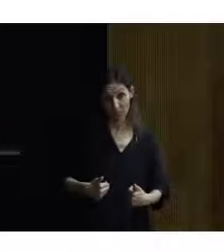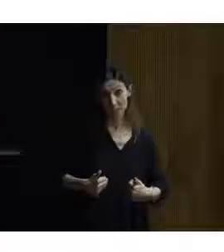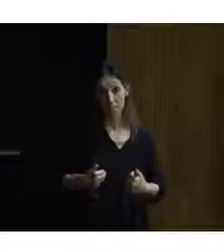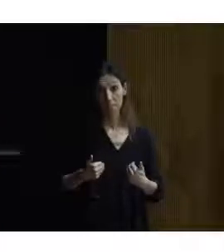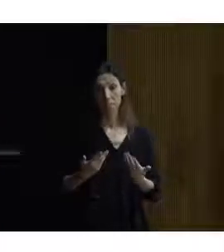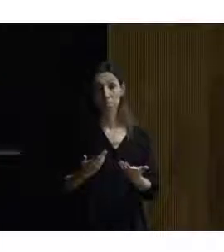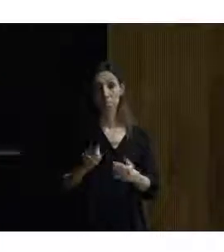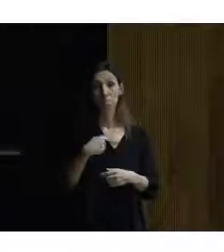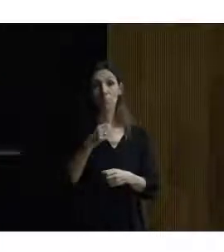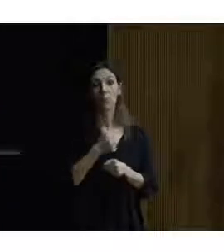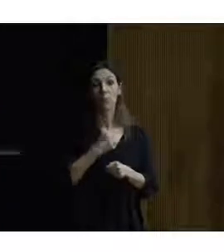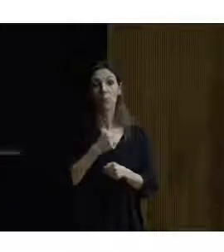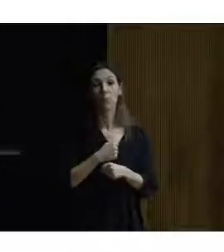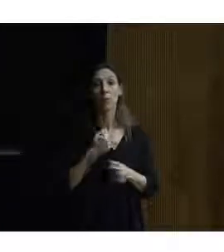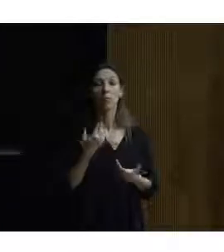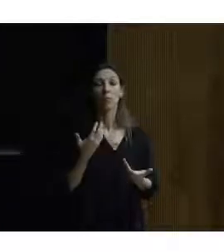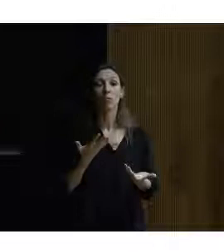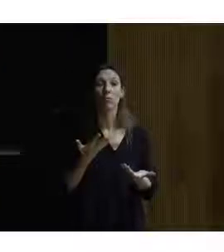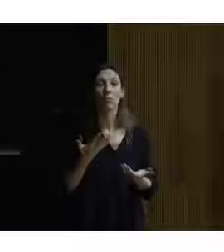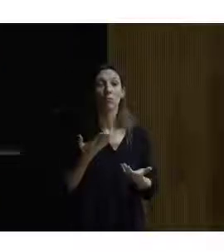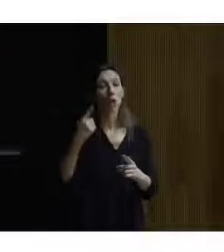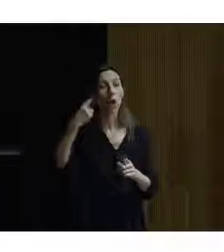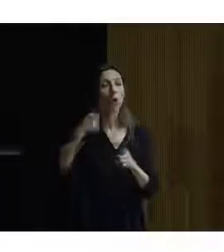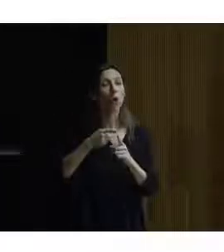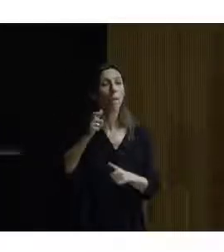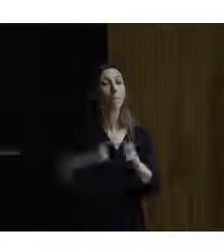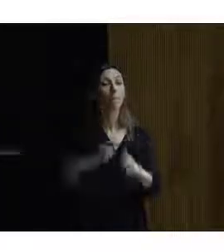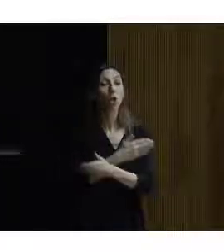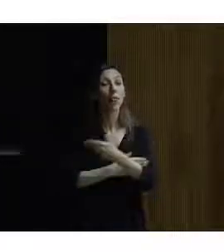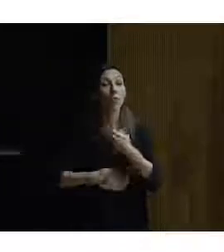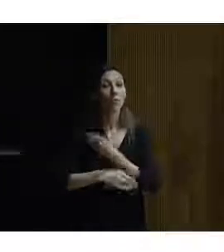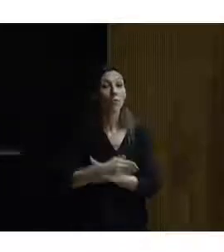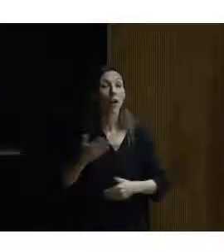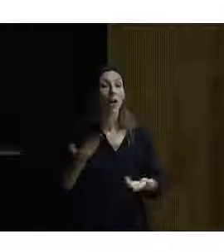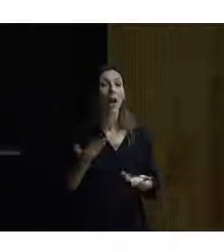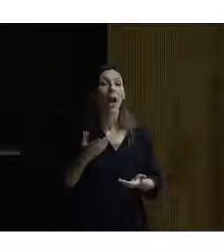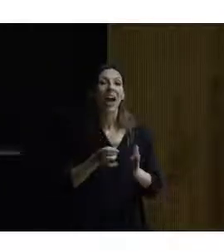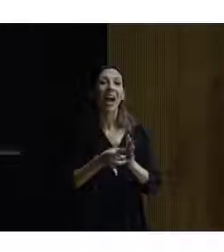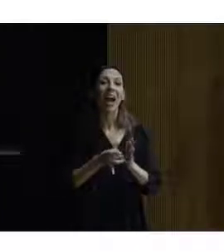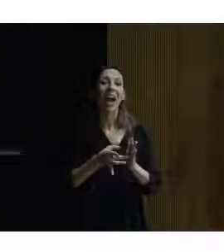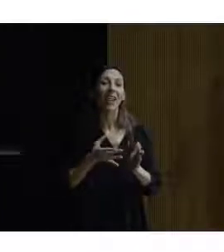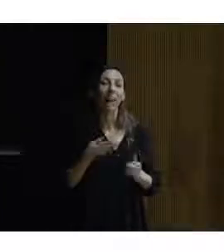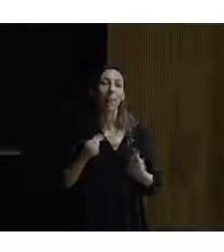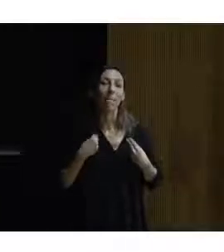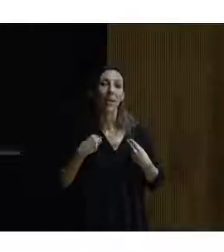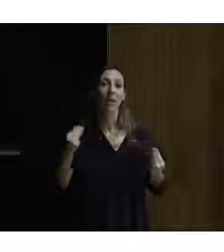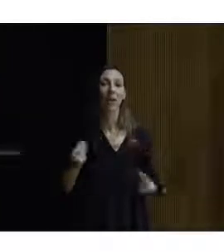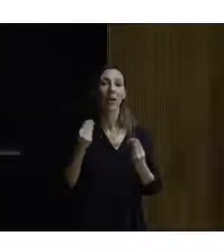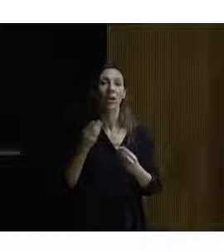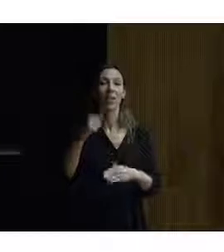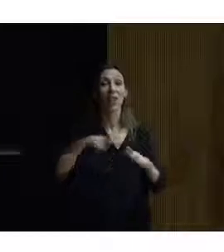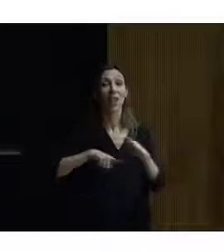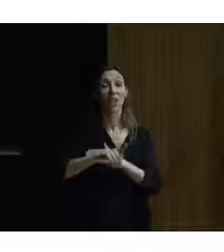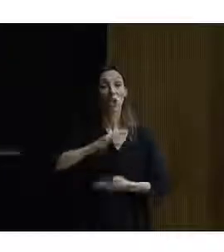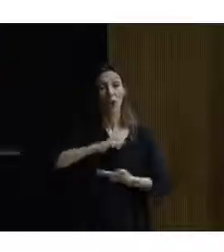hacemos es trabajar porque las personas con discapacidad tengan una mejor calidad de vida y un mejor desarrollo de sus capacidades.